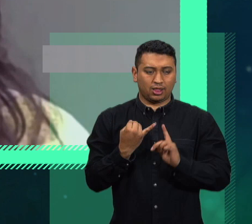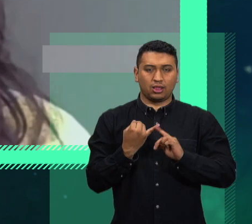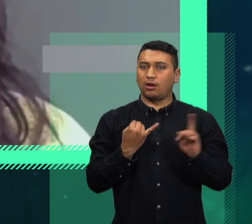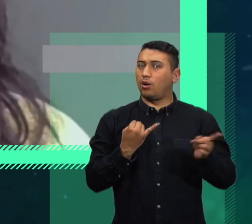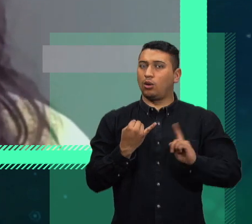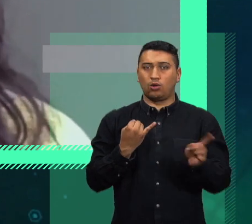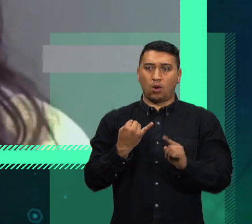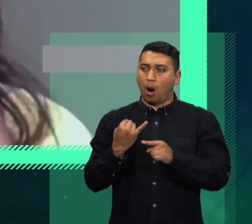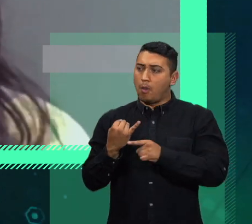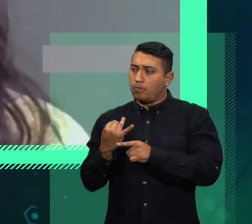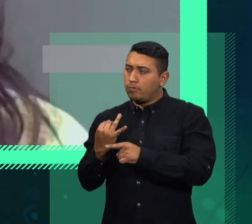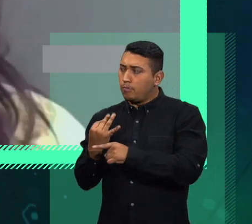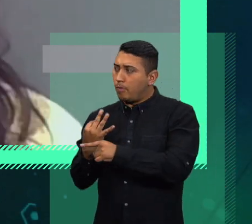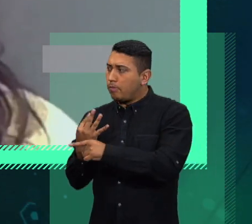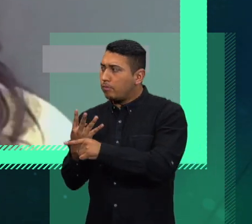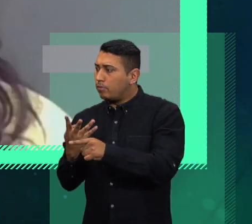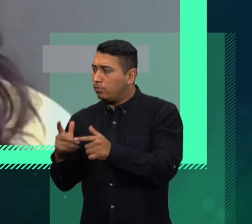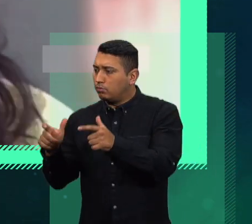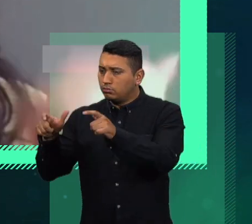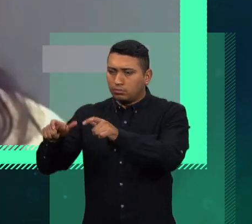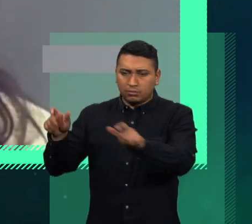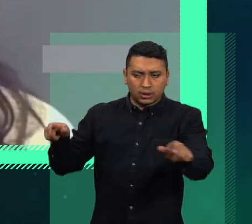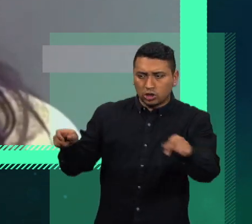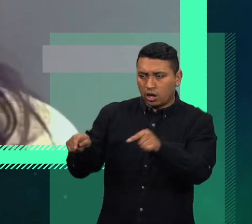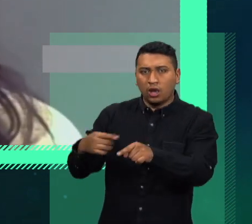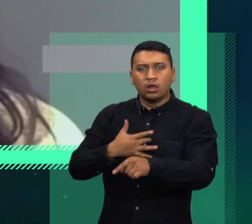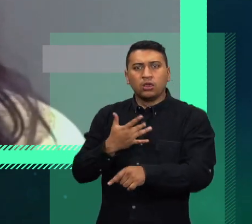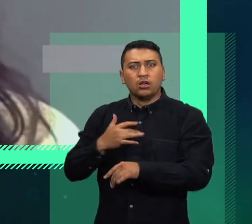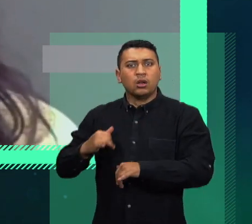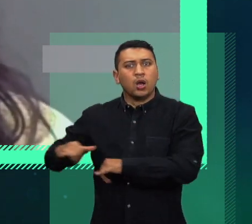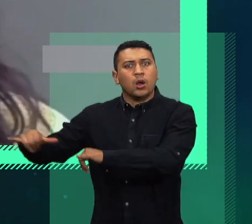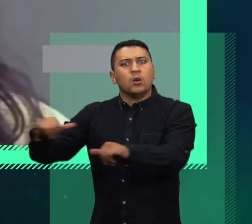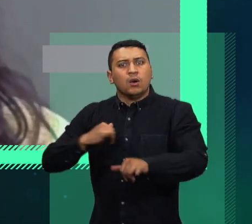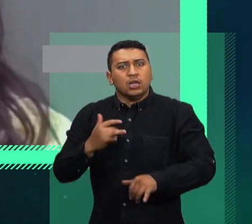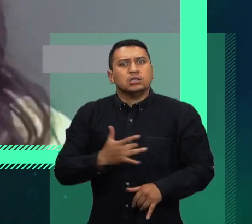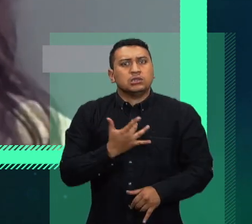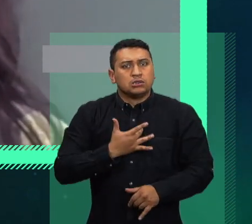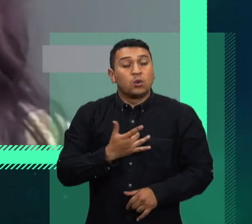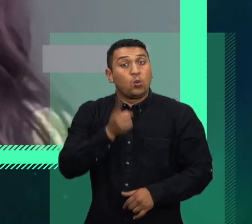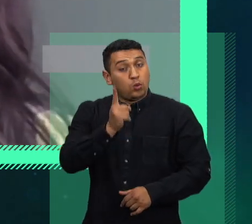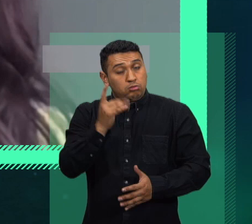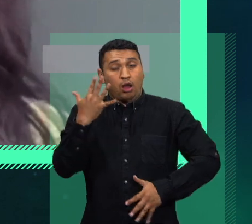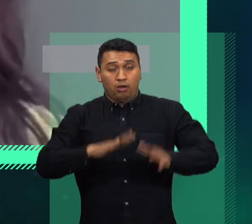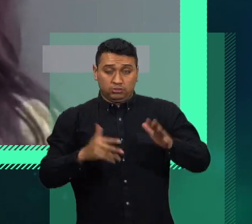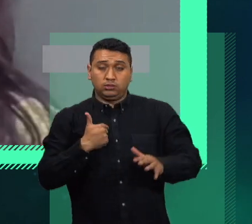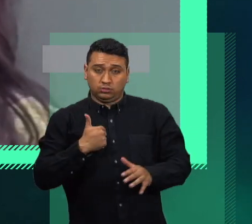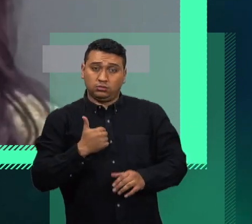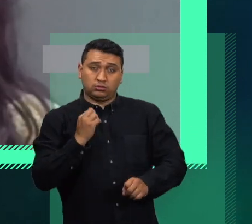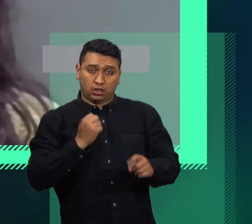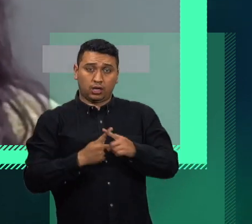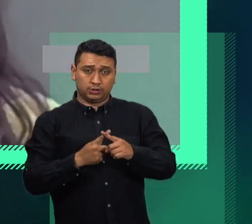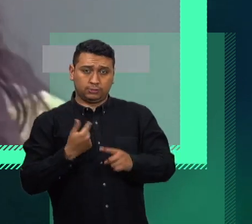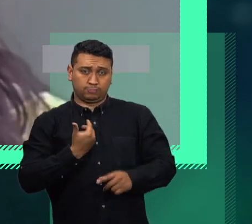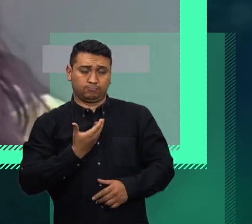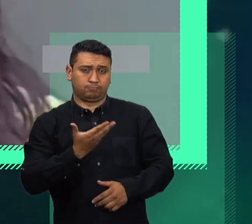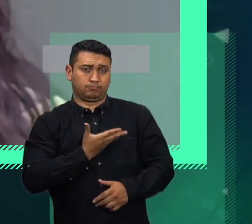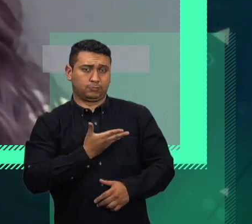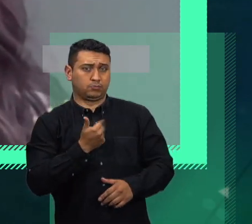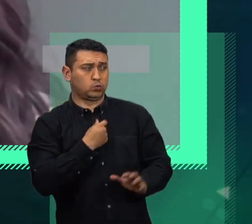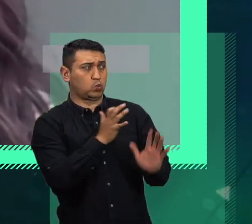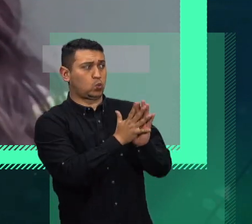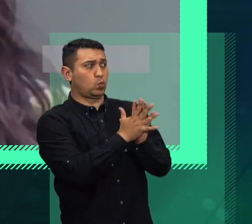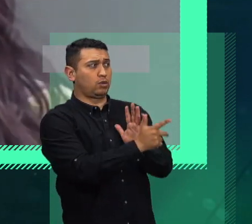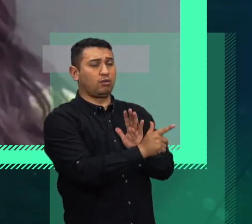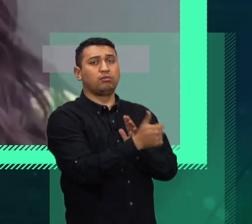único que pasa por eso, no soy yo la única persona que atraviesa por este tipo de emociones, porque a veces uno se siente hasta juzgado, ¿sabes? Yo me acuerdo cuando yo le